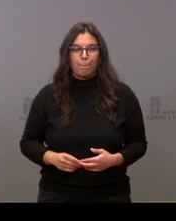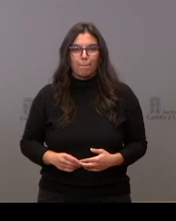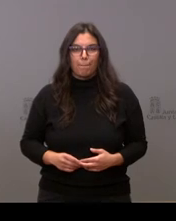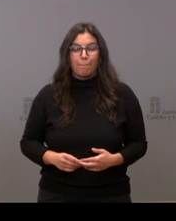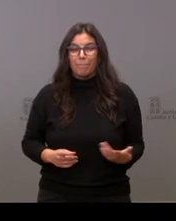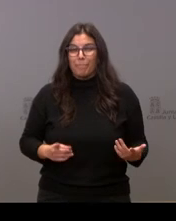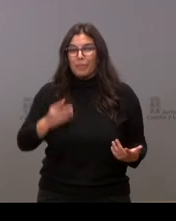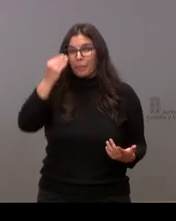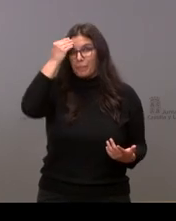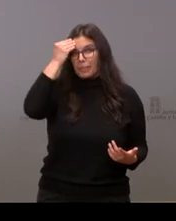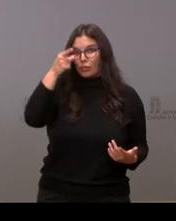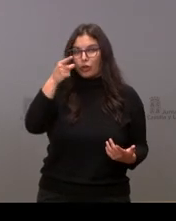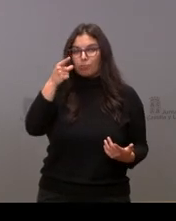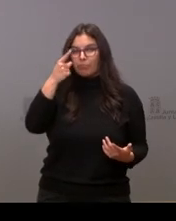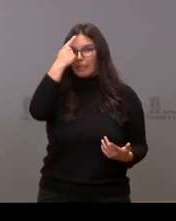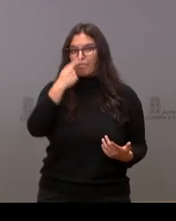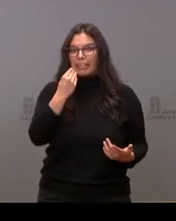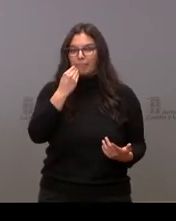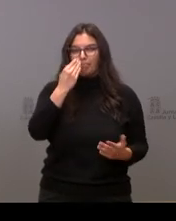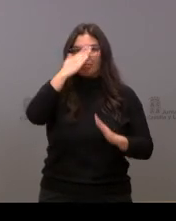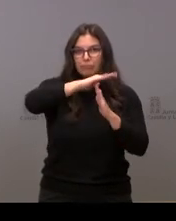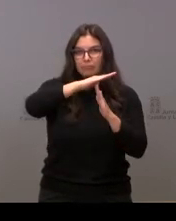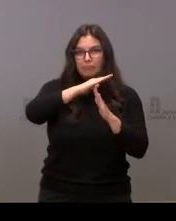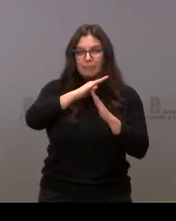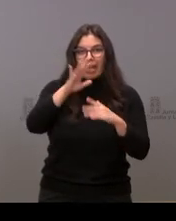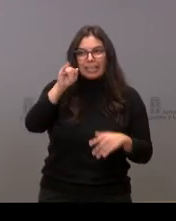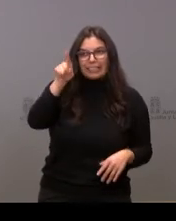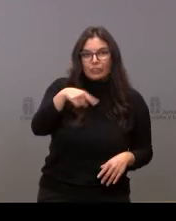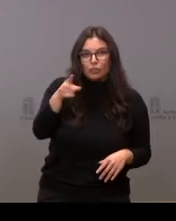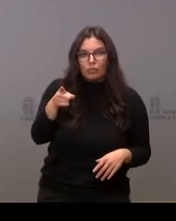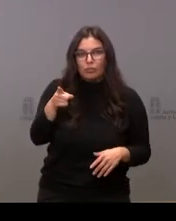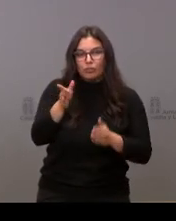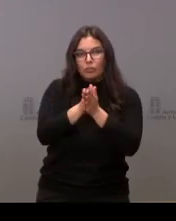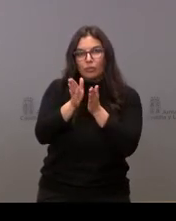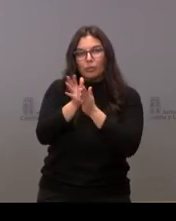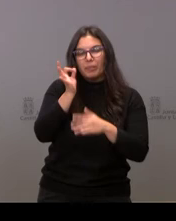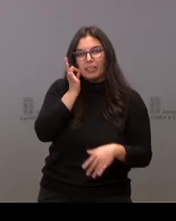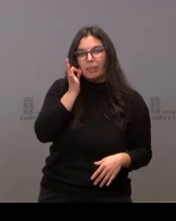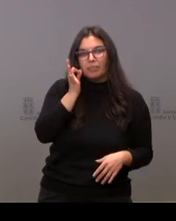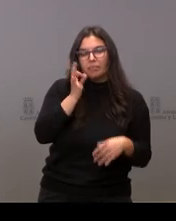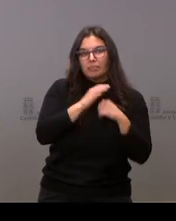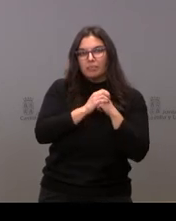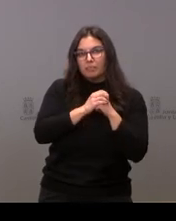Creo que se ha quedado congelada la imagen y no sé si estás. Begoña Rincón, Segovia Udaz.